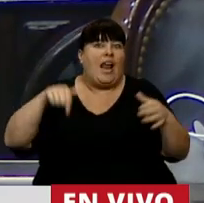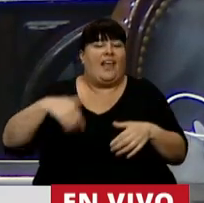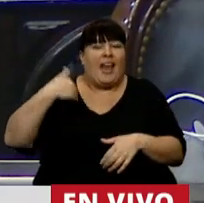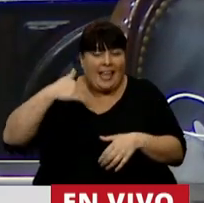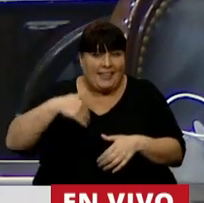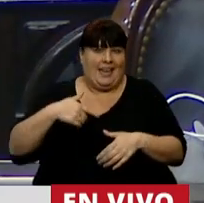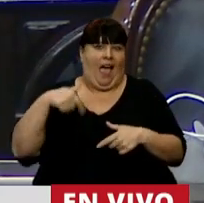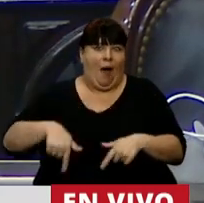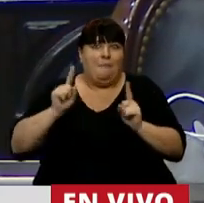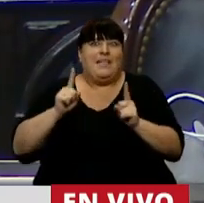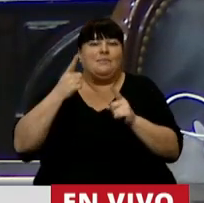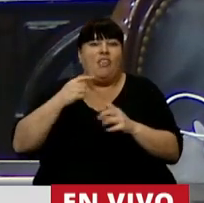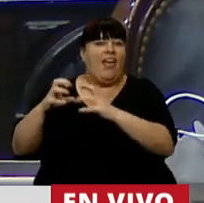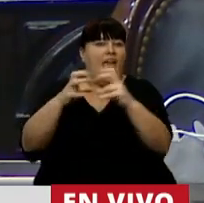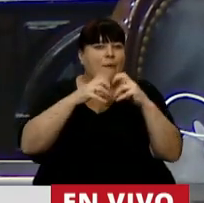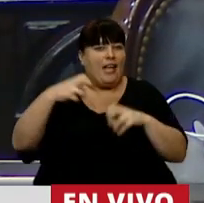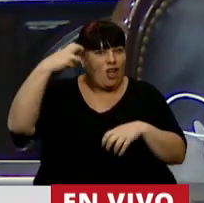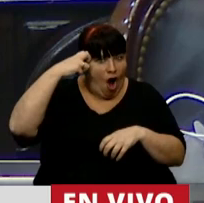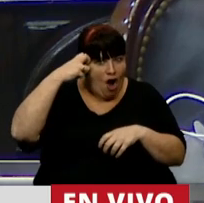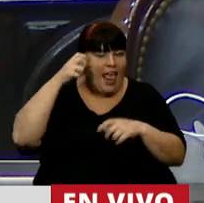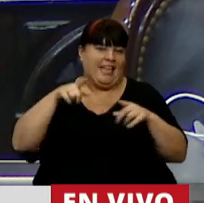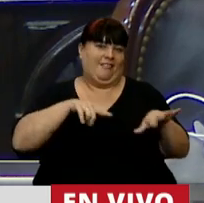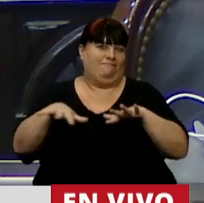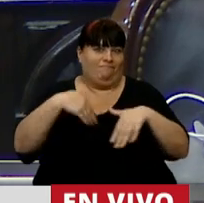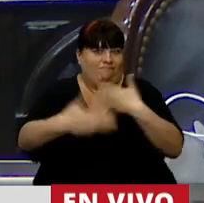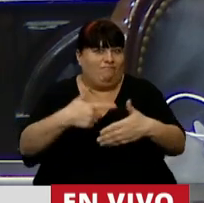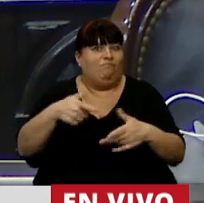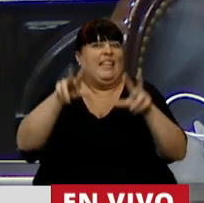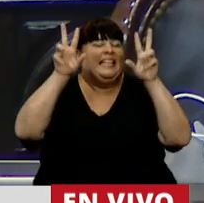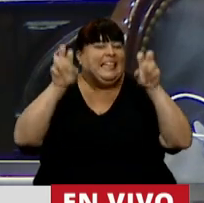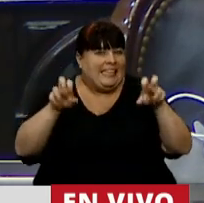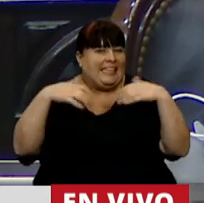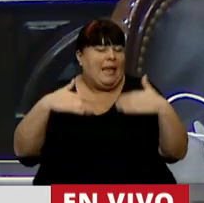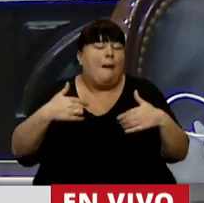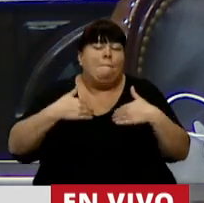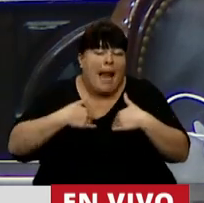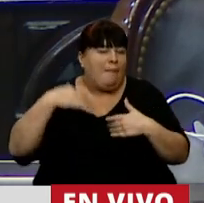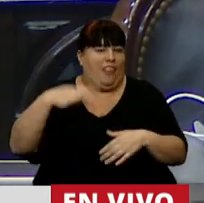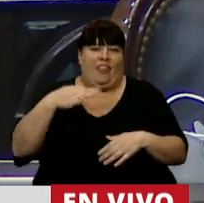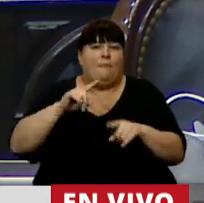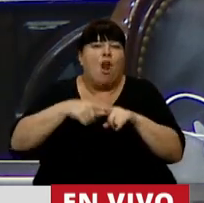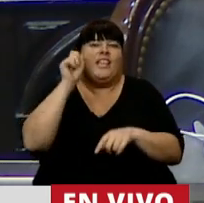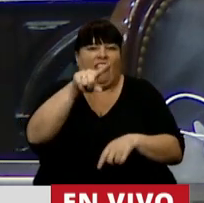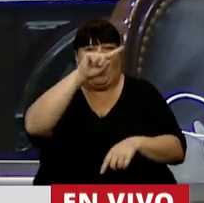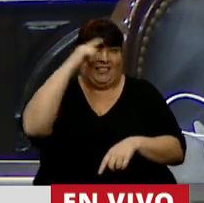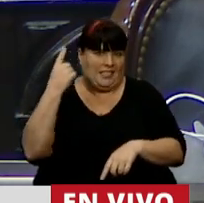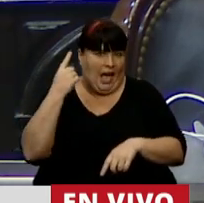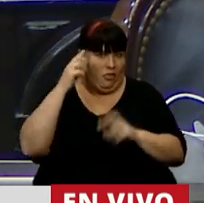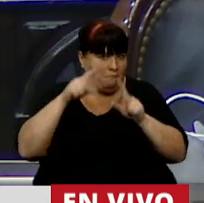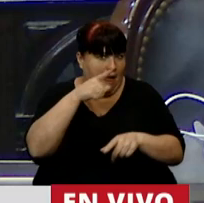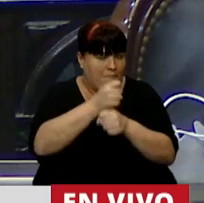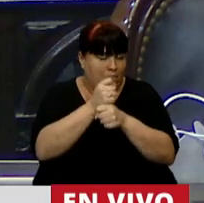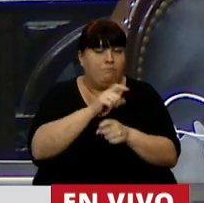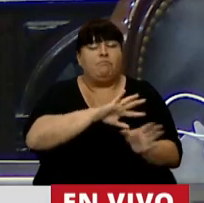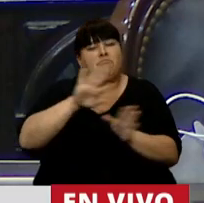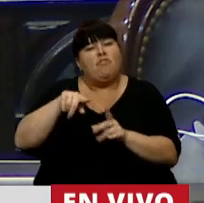para la Argentina, estemos debatiendo y que el Congreso esté con esta acción llevando adelante un tema que para mí debe ser una política de Estado. Sin embargo,